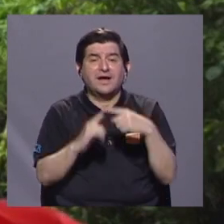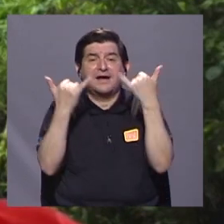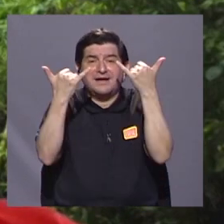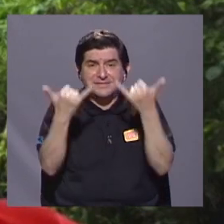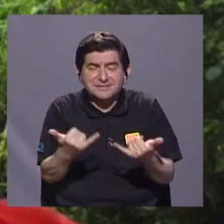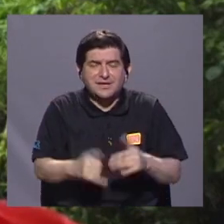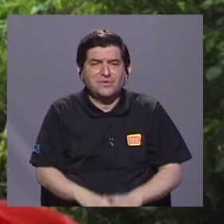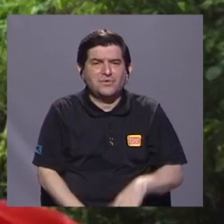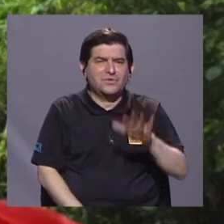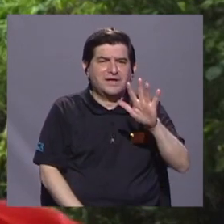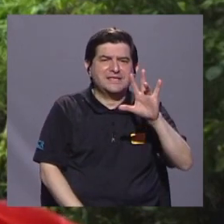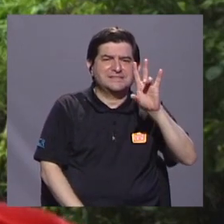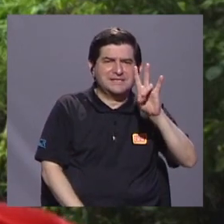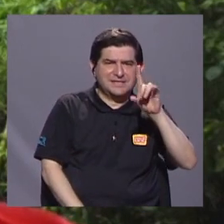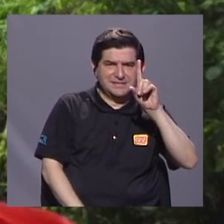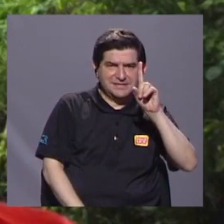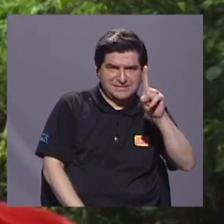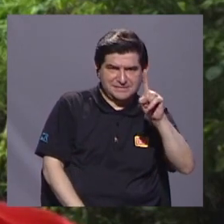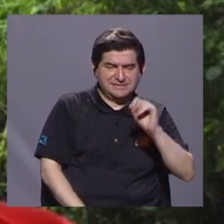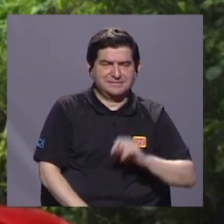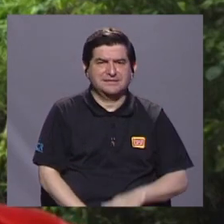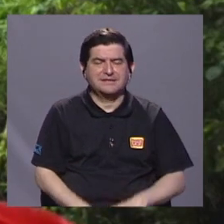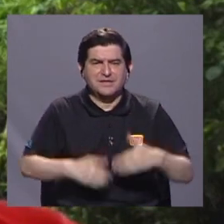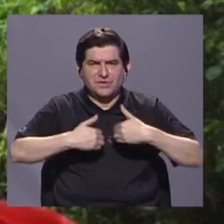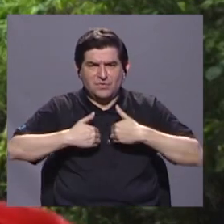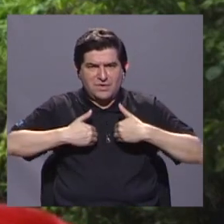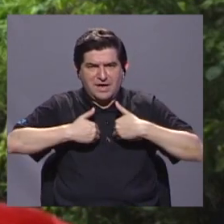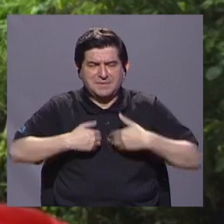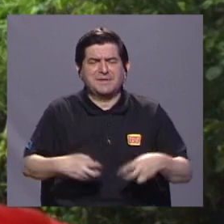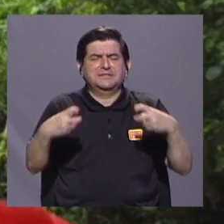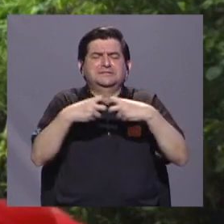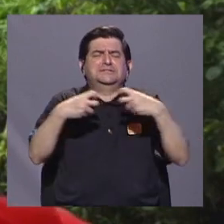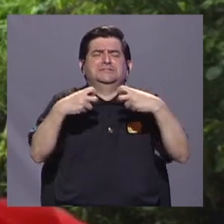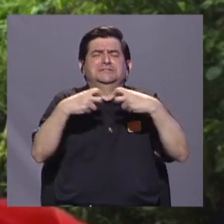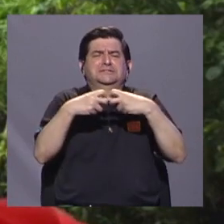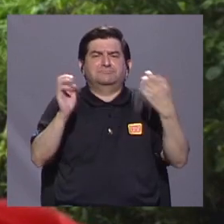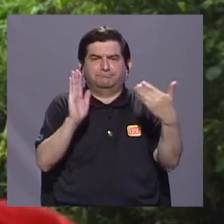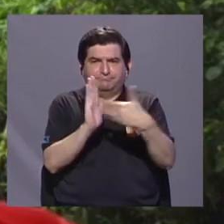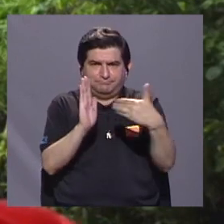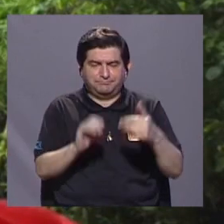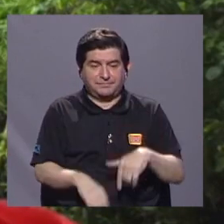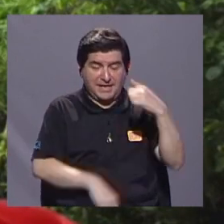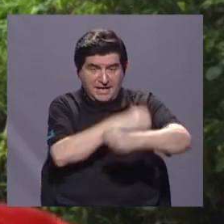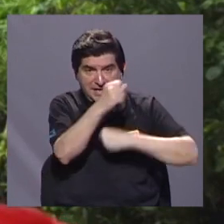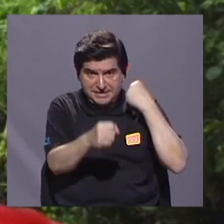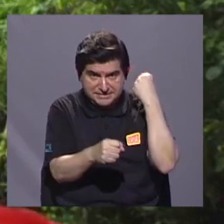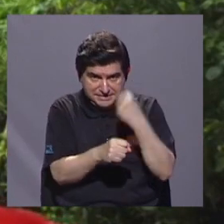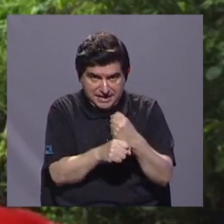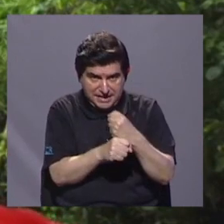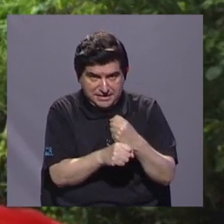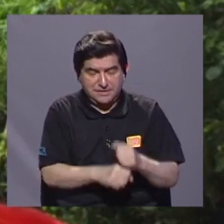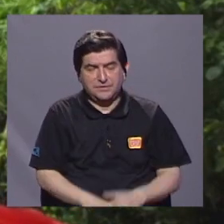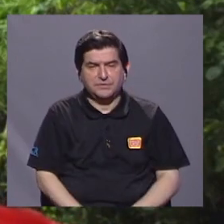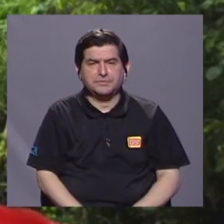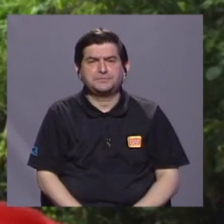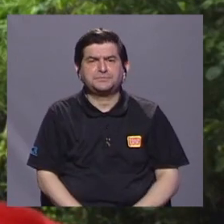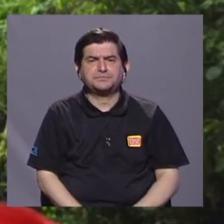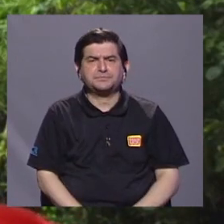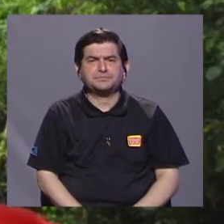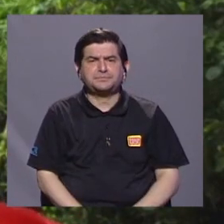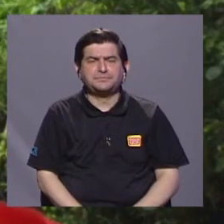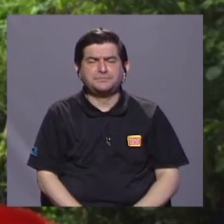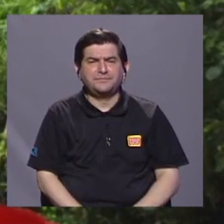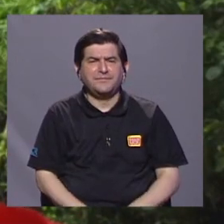571 animales electrocutados. Este año, lo que llevamos de este año, tenemos